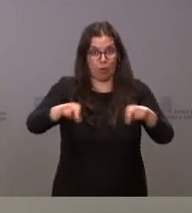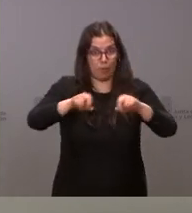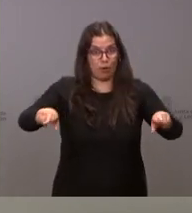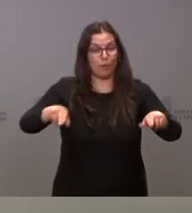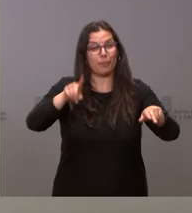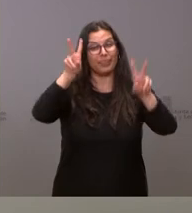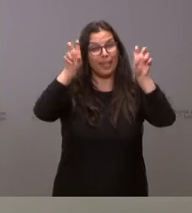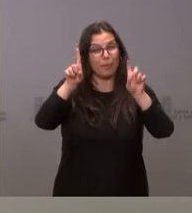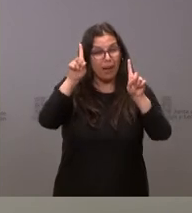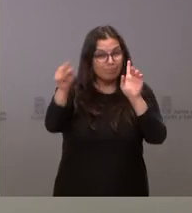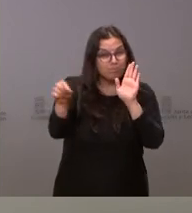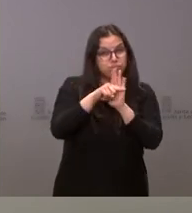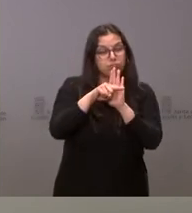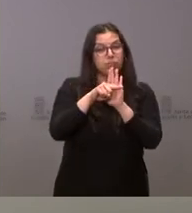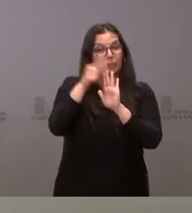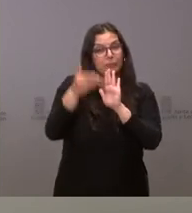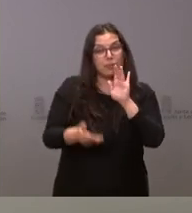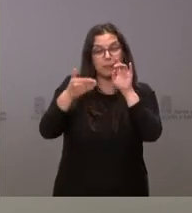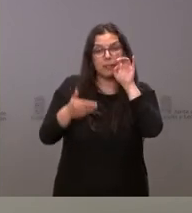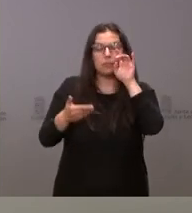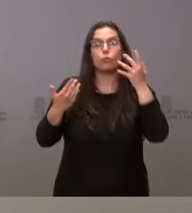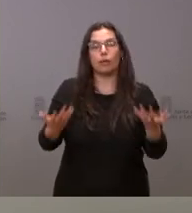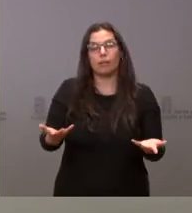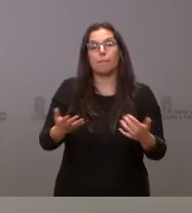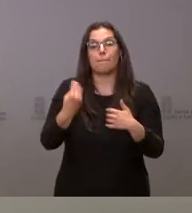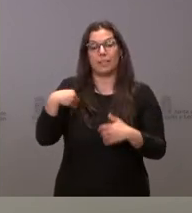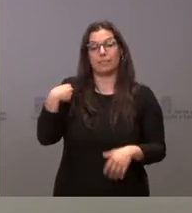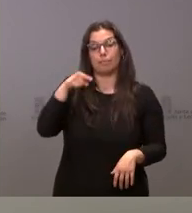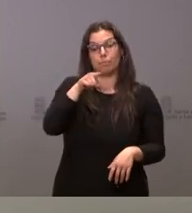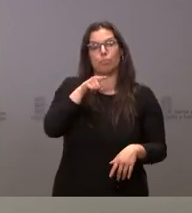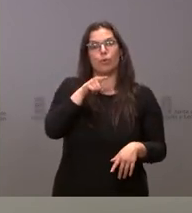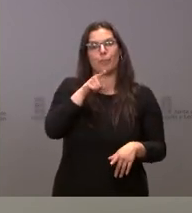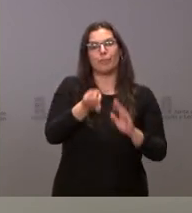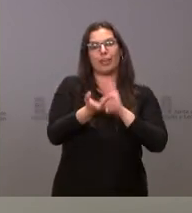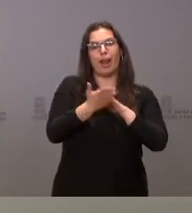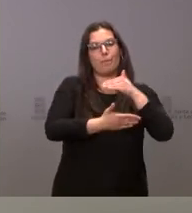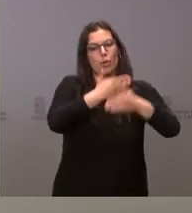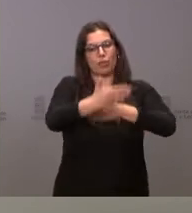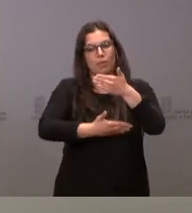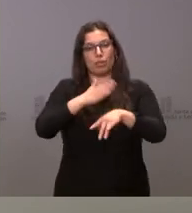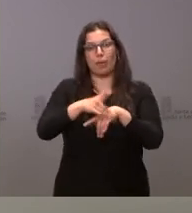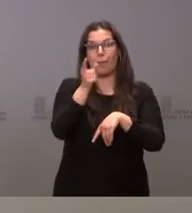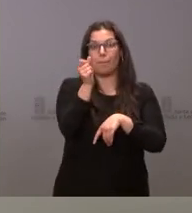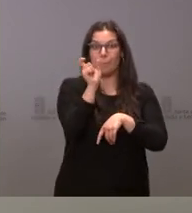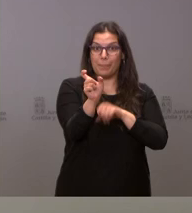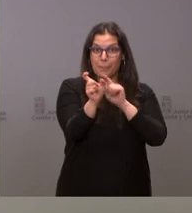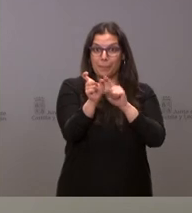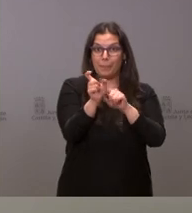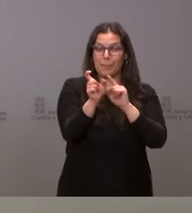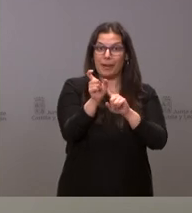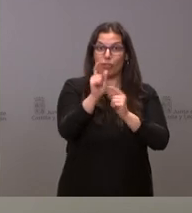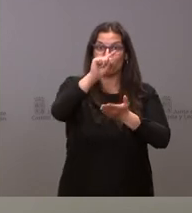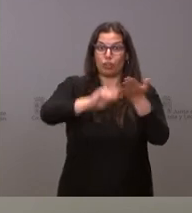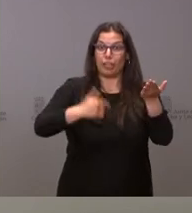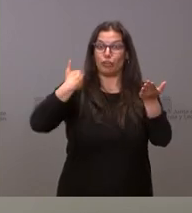uno de los asuntos fundamentales que planteamos fue el establecer un procedimiento para la adecuación de los precios de los